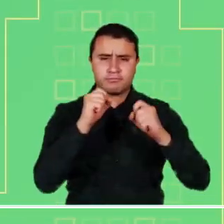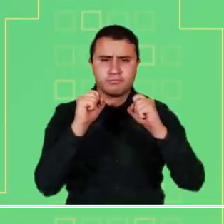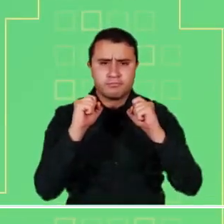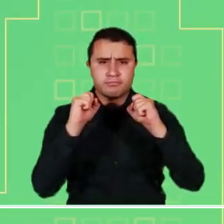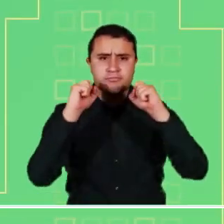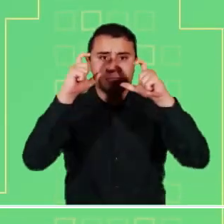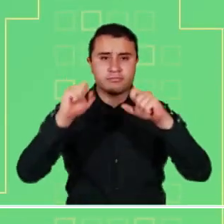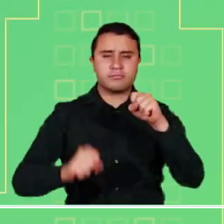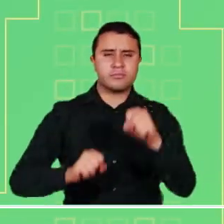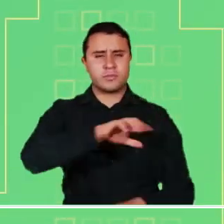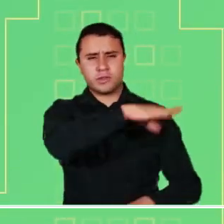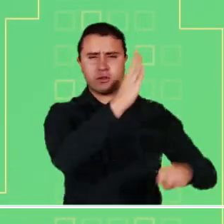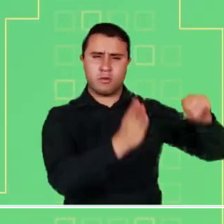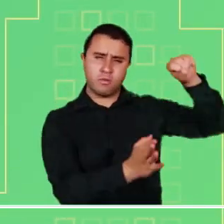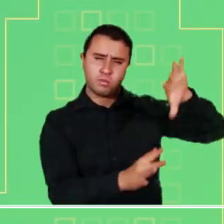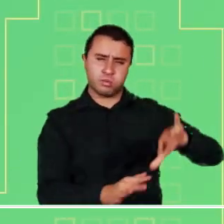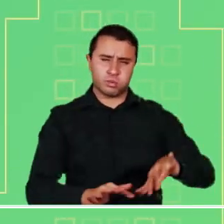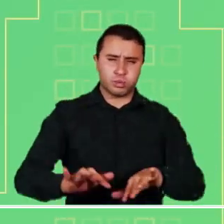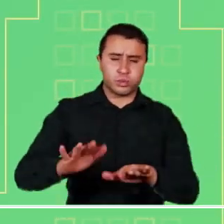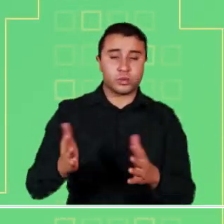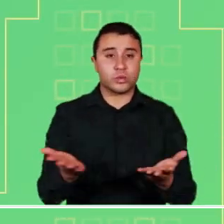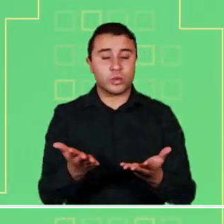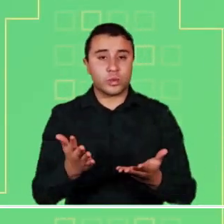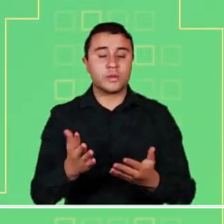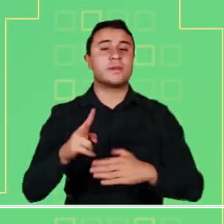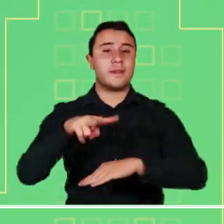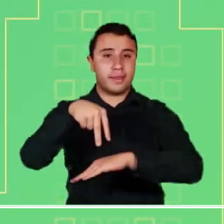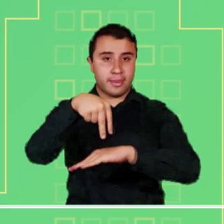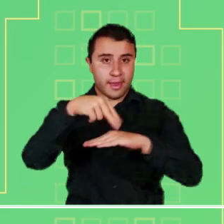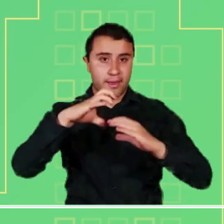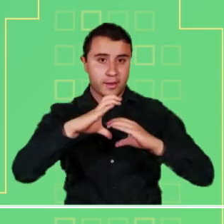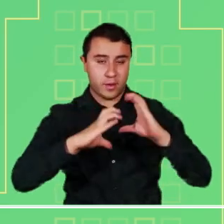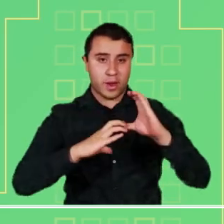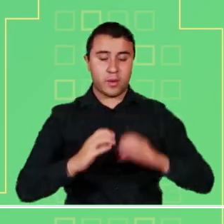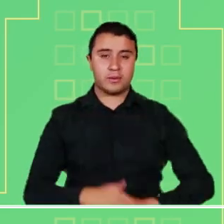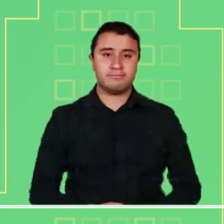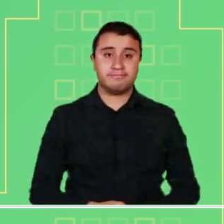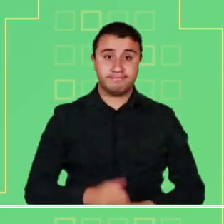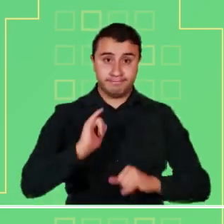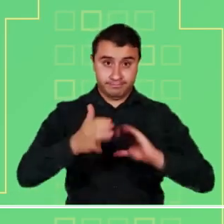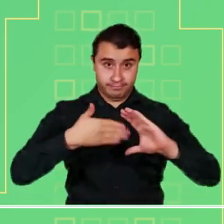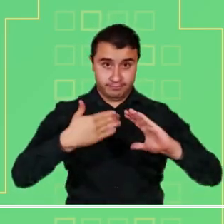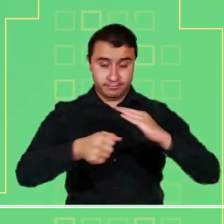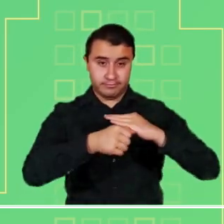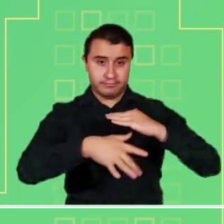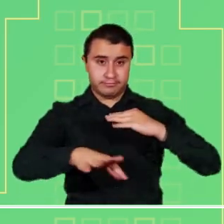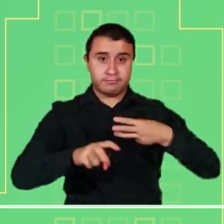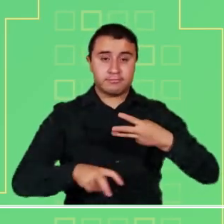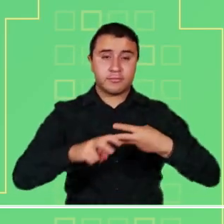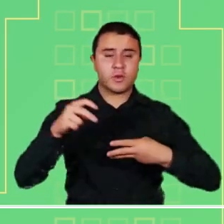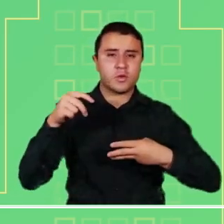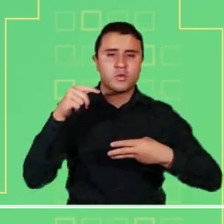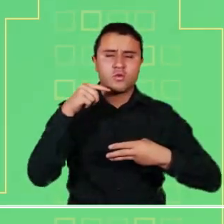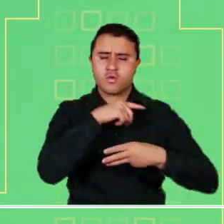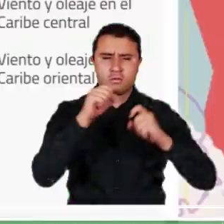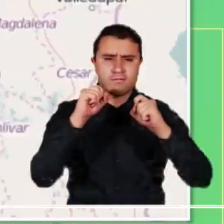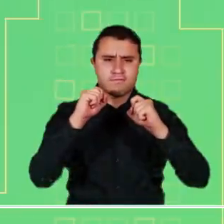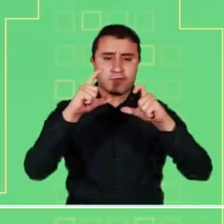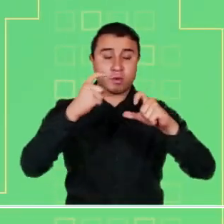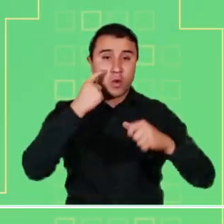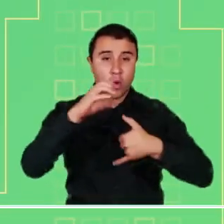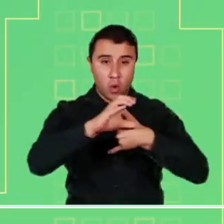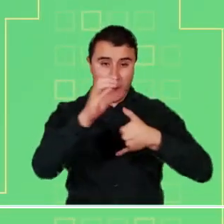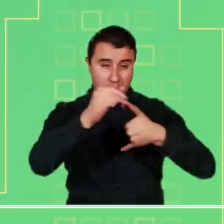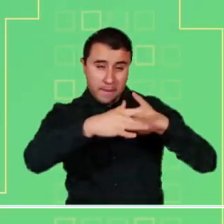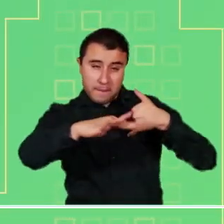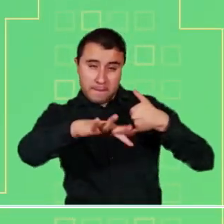Guajira, Santander, Meta y Bichada. Alerta roja por alta probabilidad de ocurrencia de deslizamientos de tierra en zonas inestables de